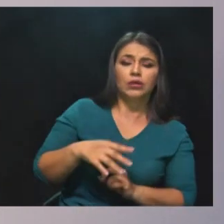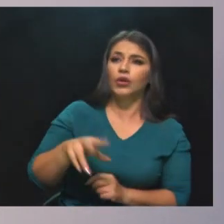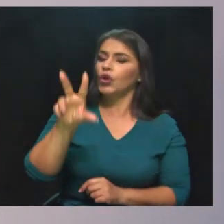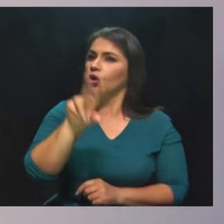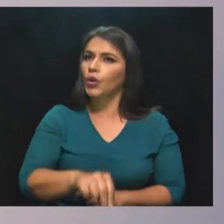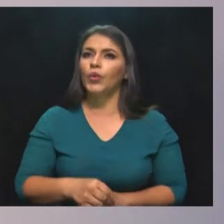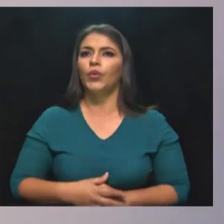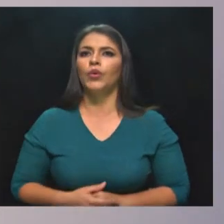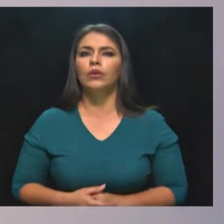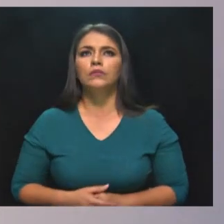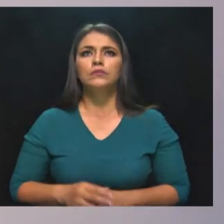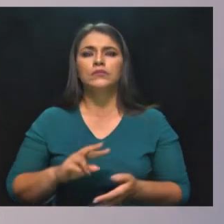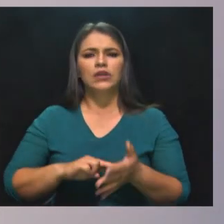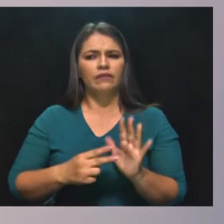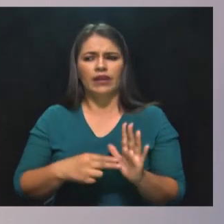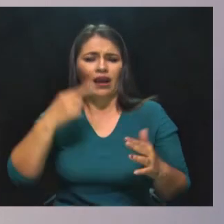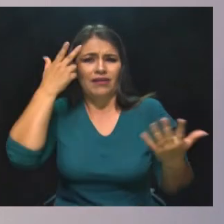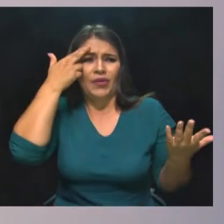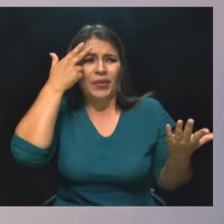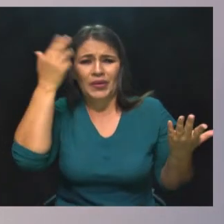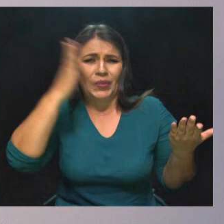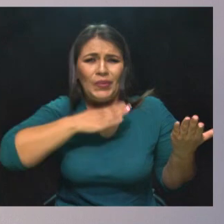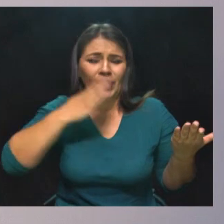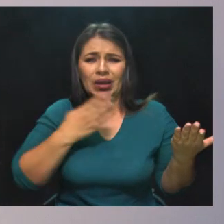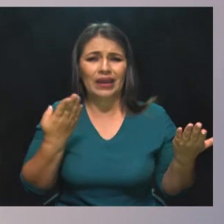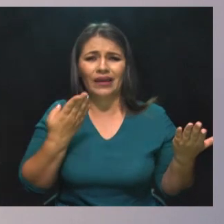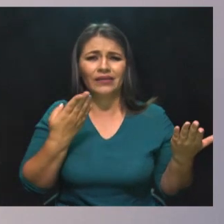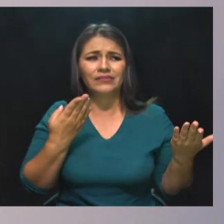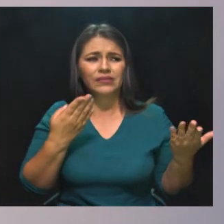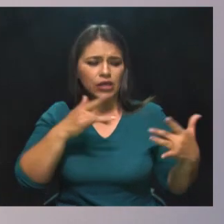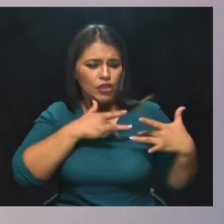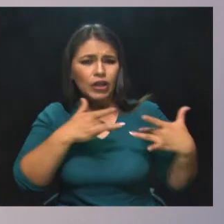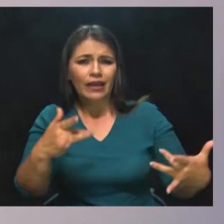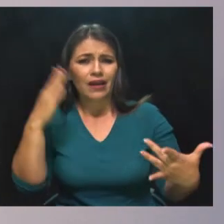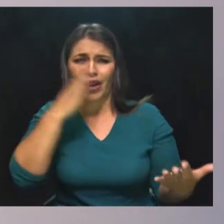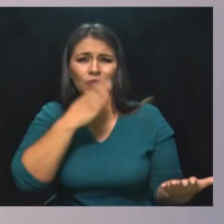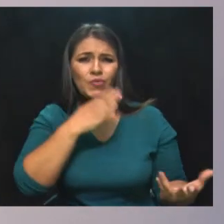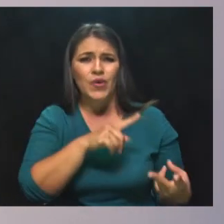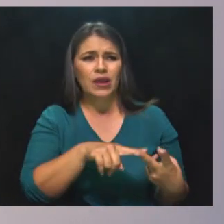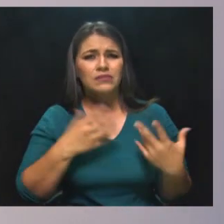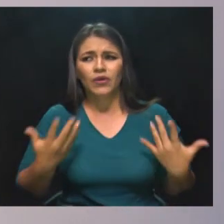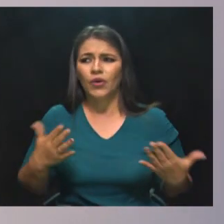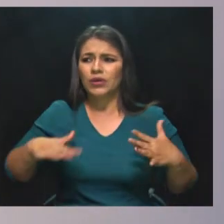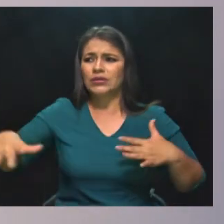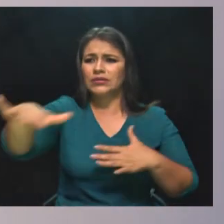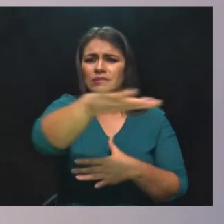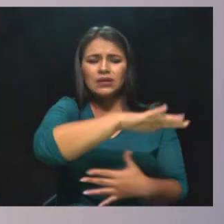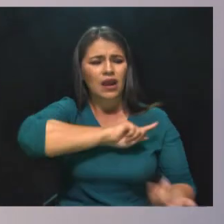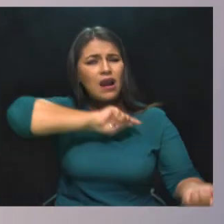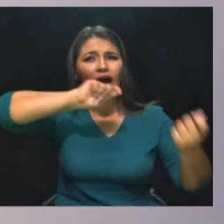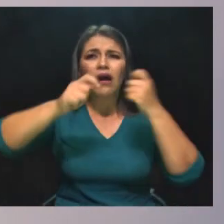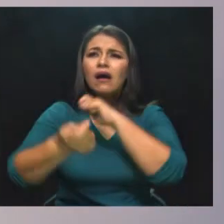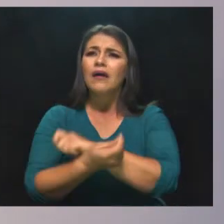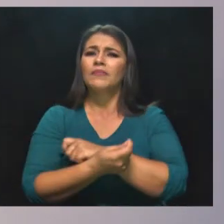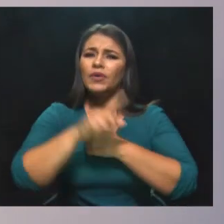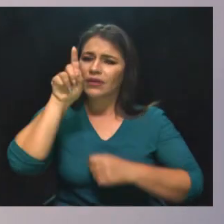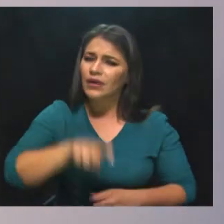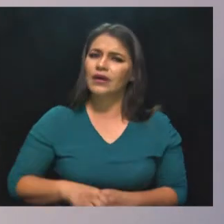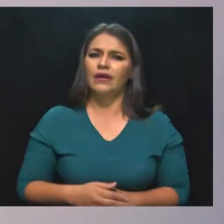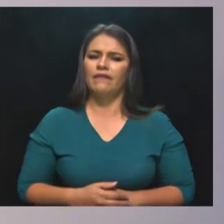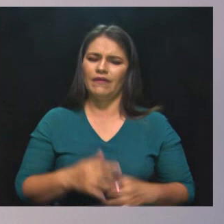Esto sería lo más absurdo y contrario a la necesidad de un mundo distinto, más solidario